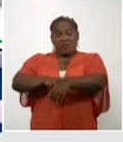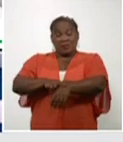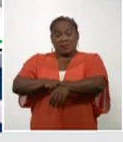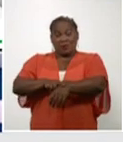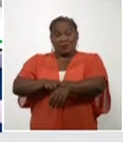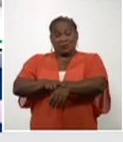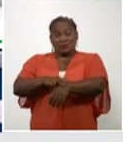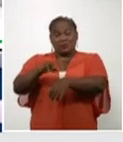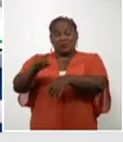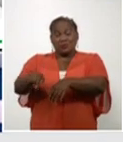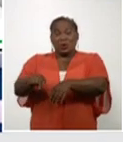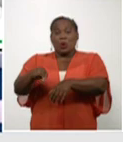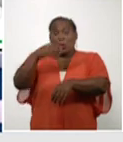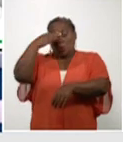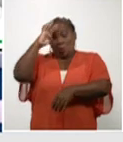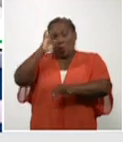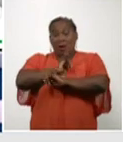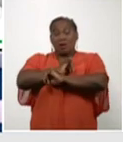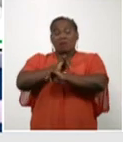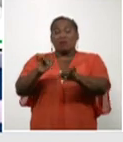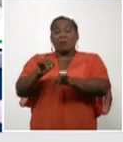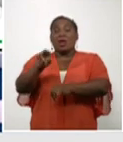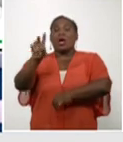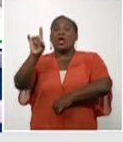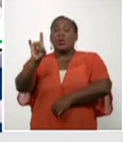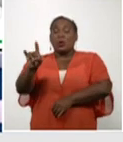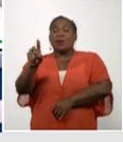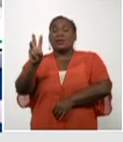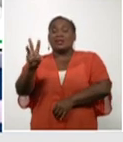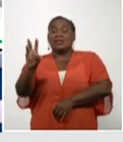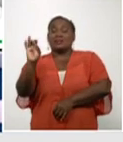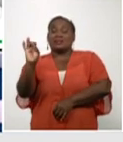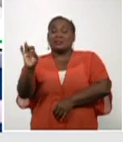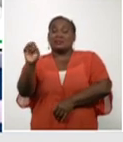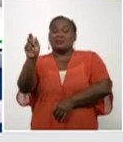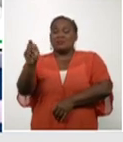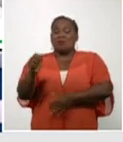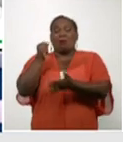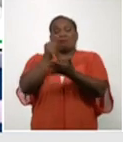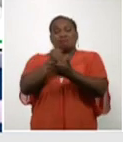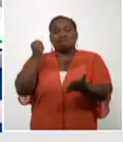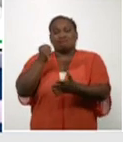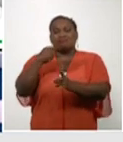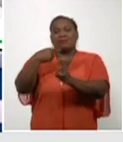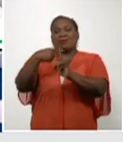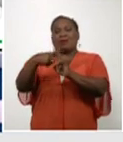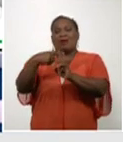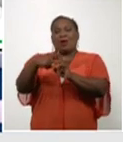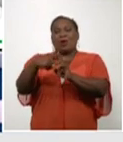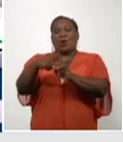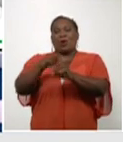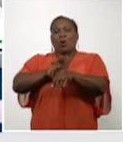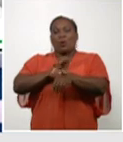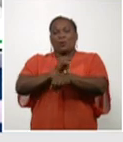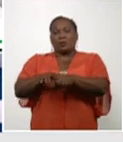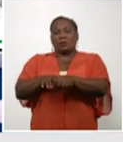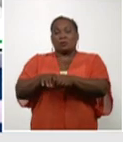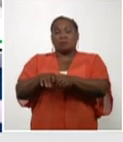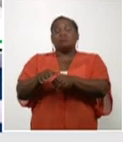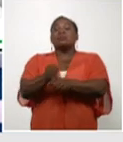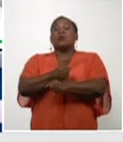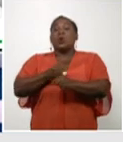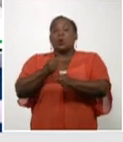en la que Cuba reporta 937 pacientes confirmados con el nuevo coronavirus. Uso correcto del nasobuco,